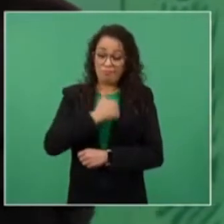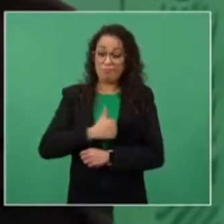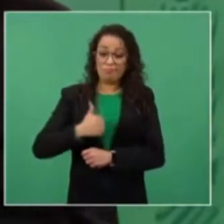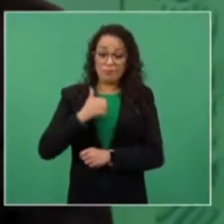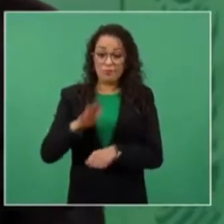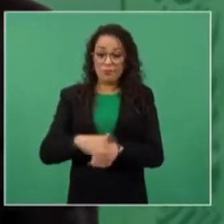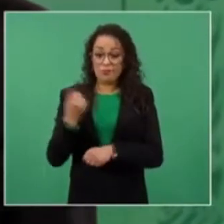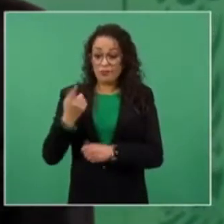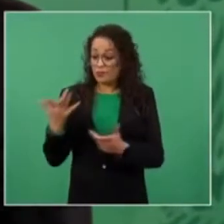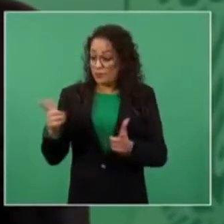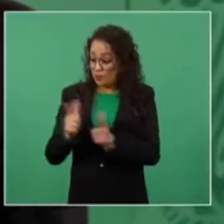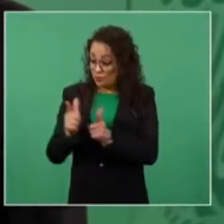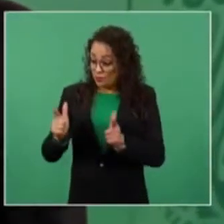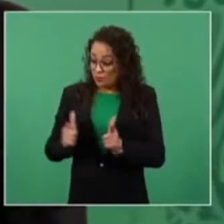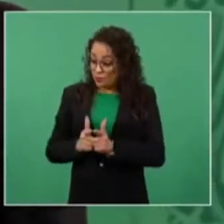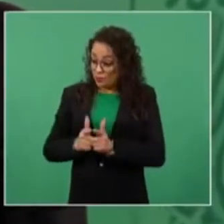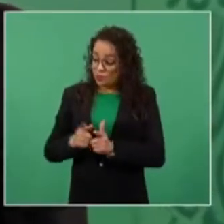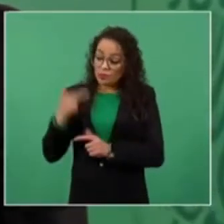los partidos.